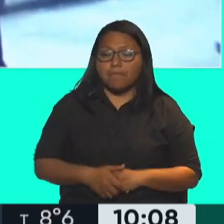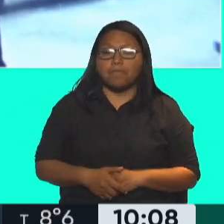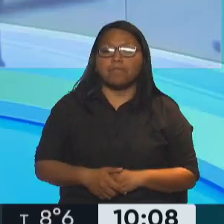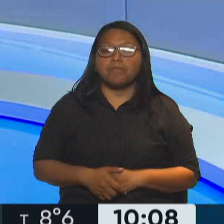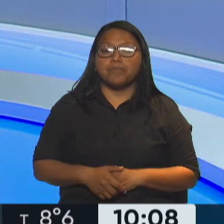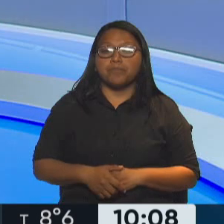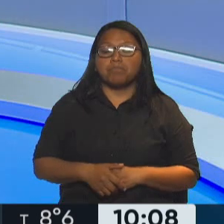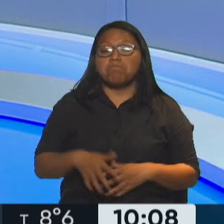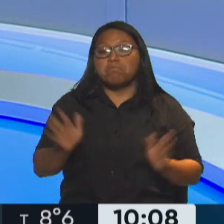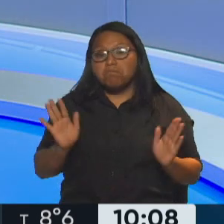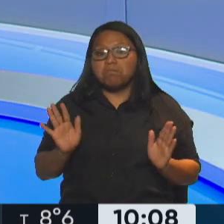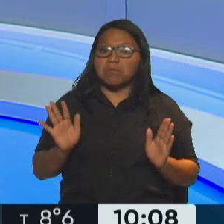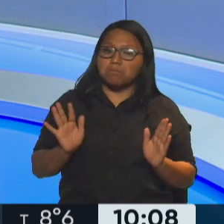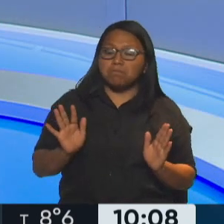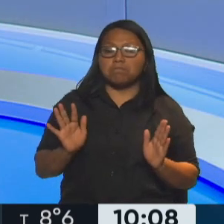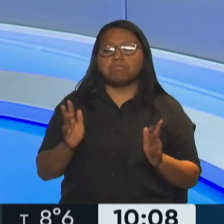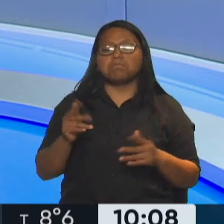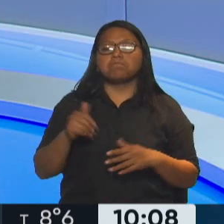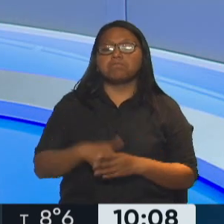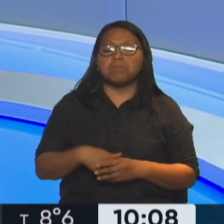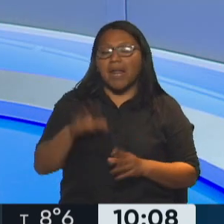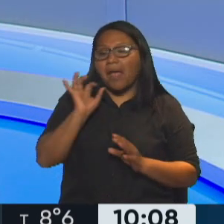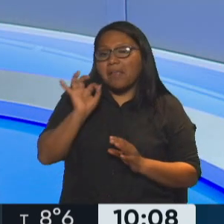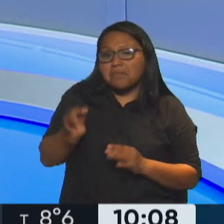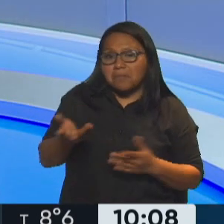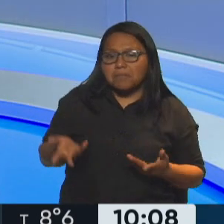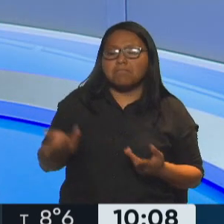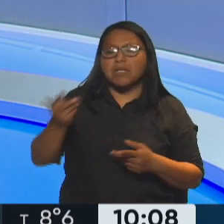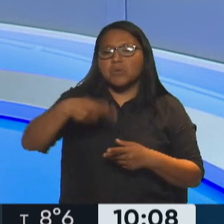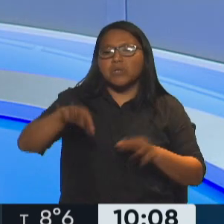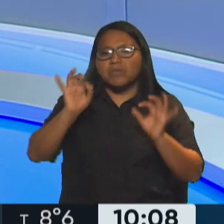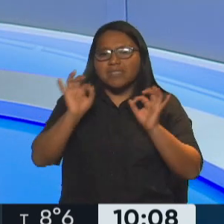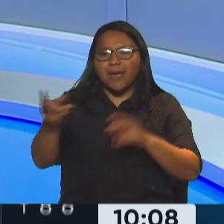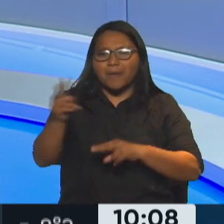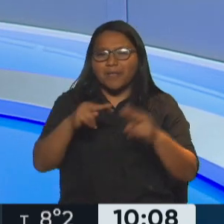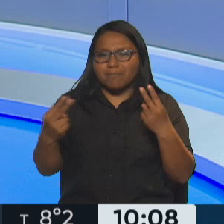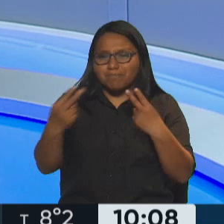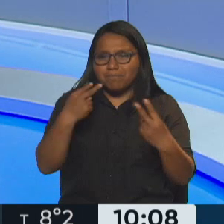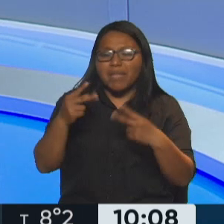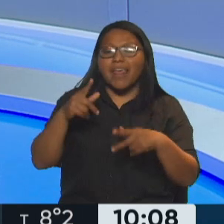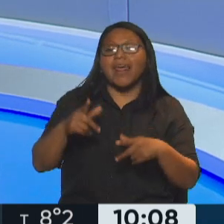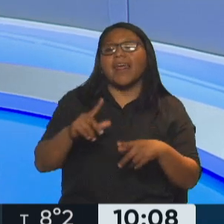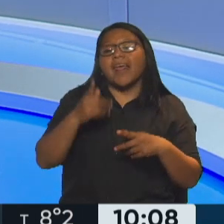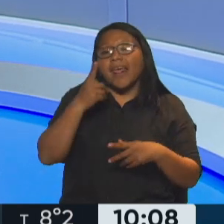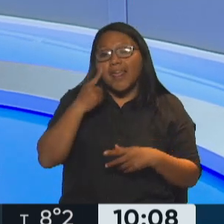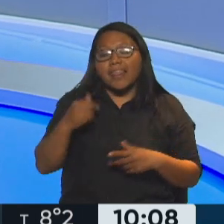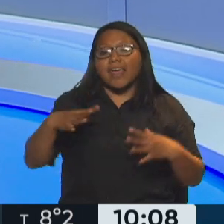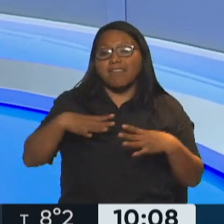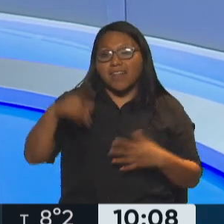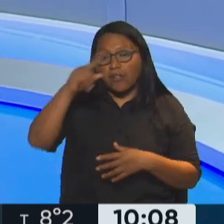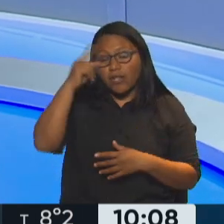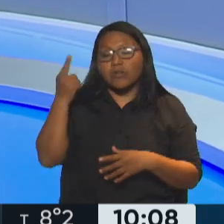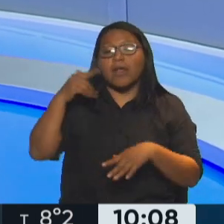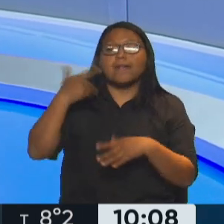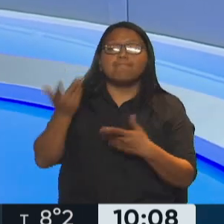Para tener en cuenta entonces, Néstor, y muy concretamente para todos los que se enganchan recién a esta hora, día de feriado nacional, a partir de lo sucedido,